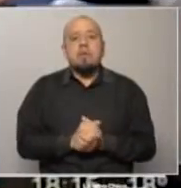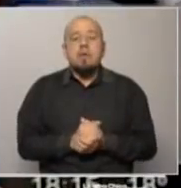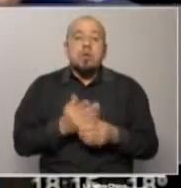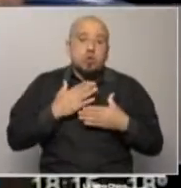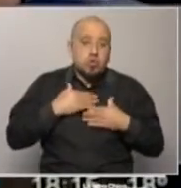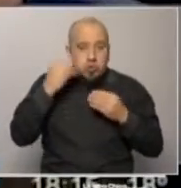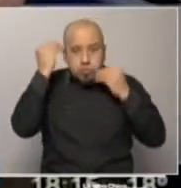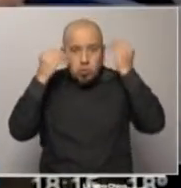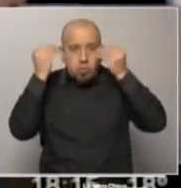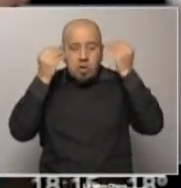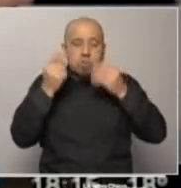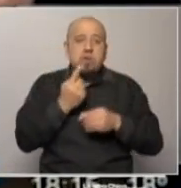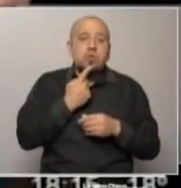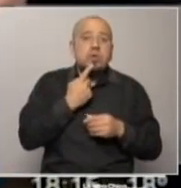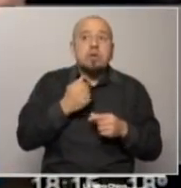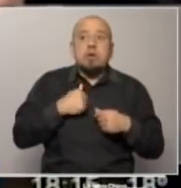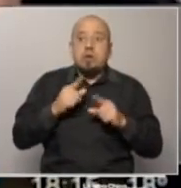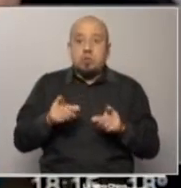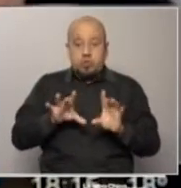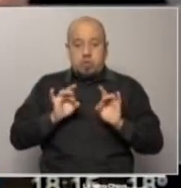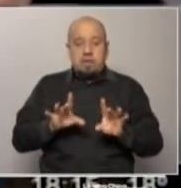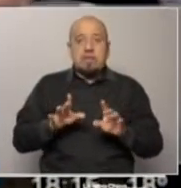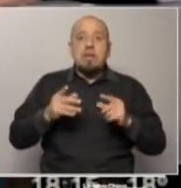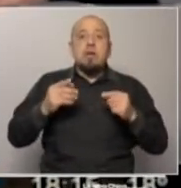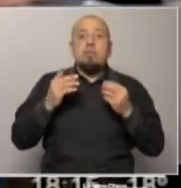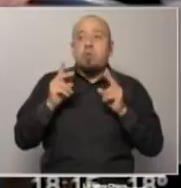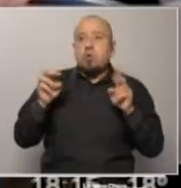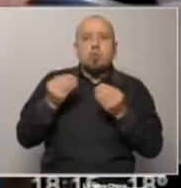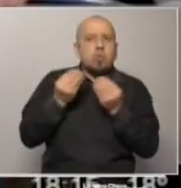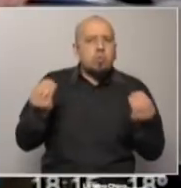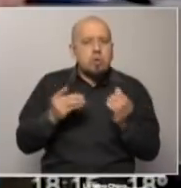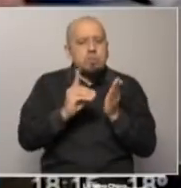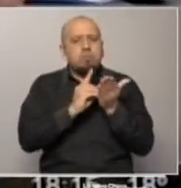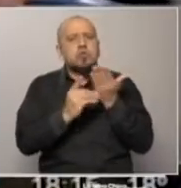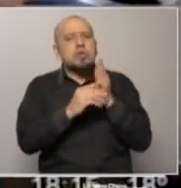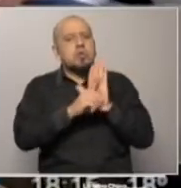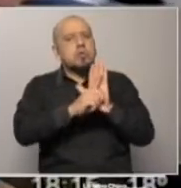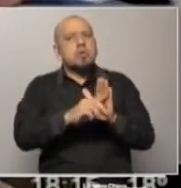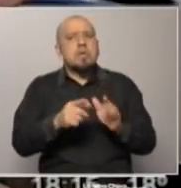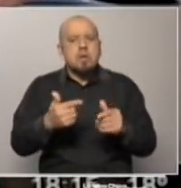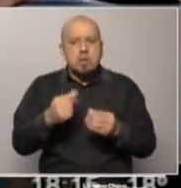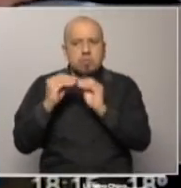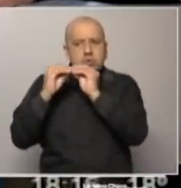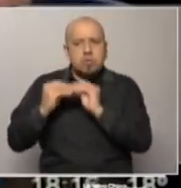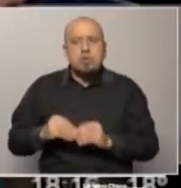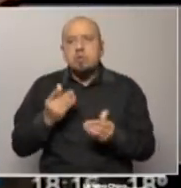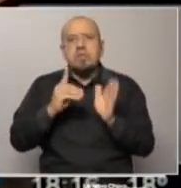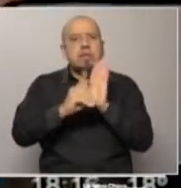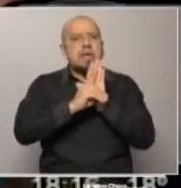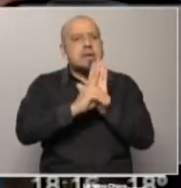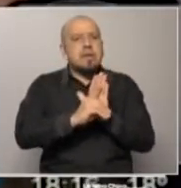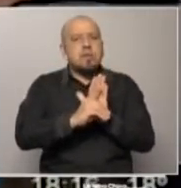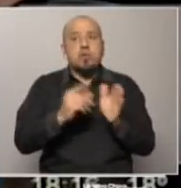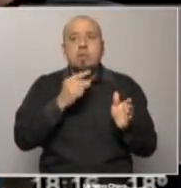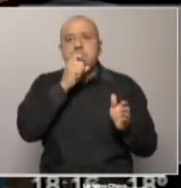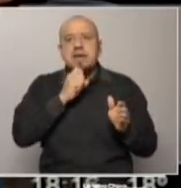preocupa, la política se viene insinuando, no solo en lo que se anunció de cómo puede venir el proyecto de presupuesto, sino ya desde decretos del